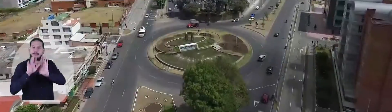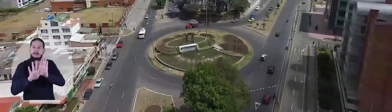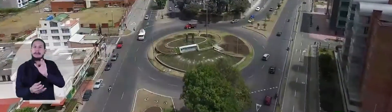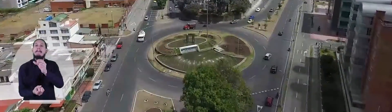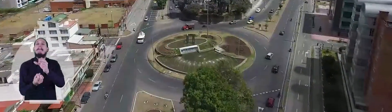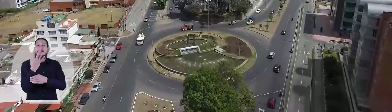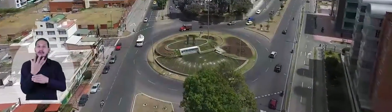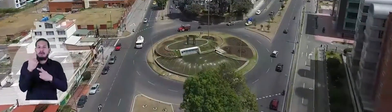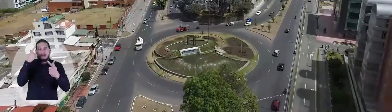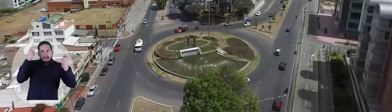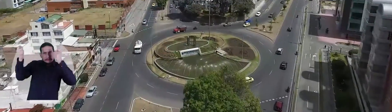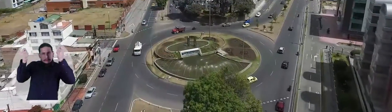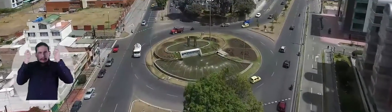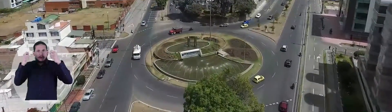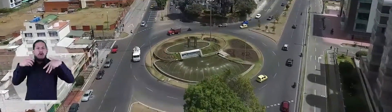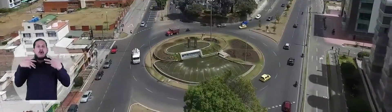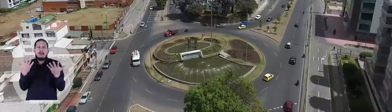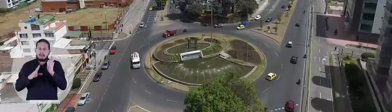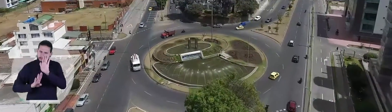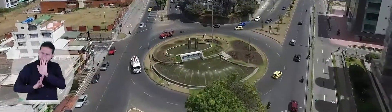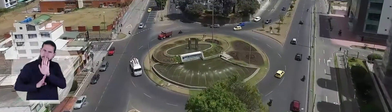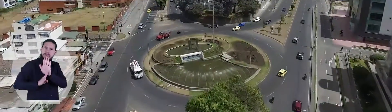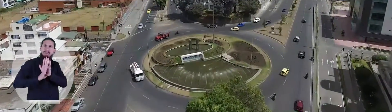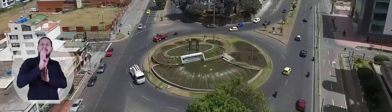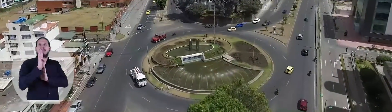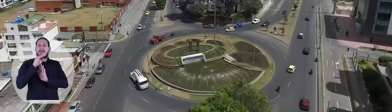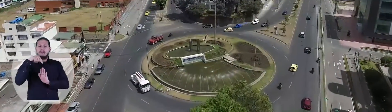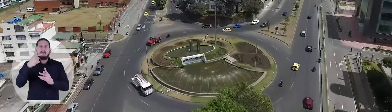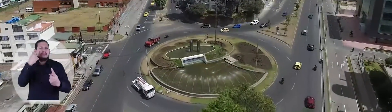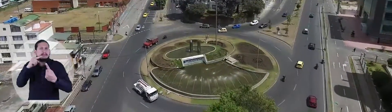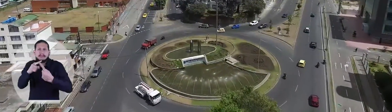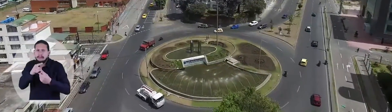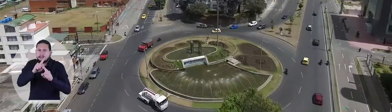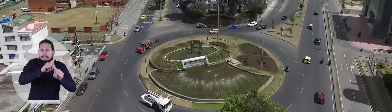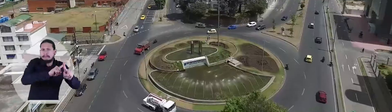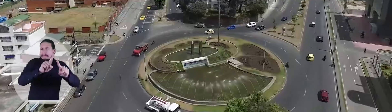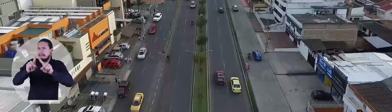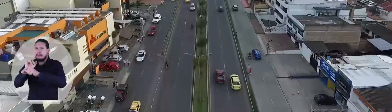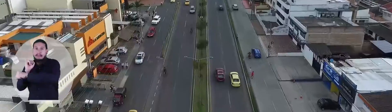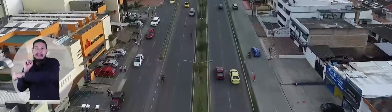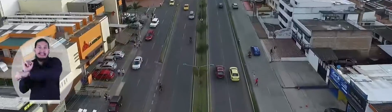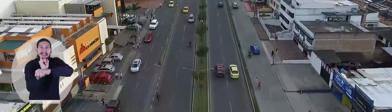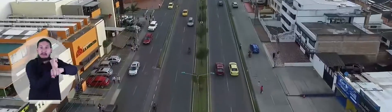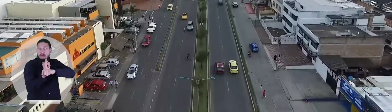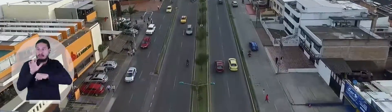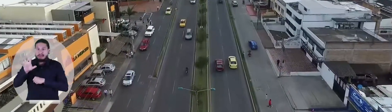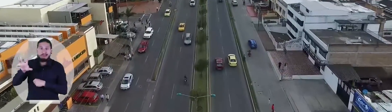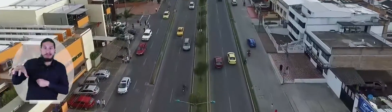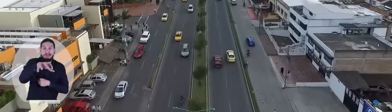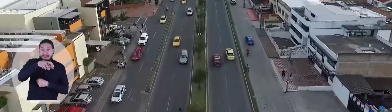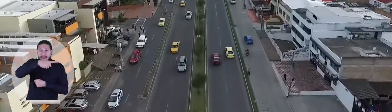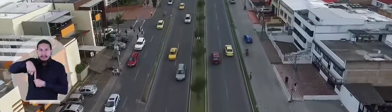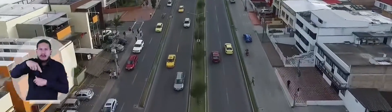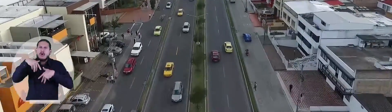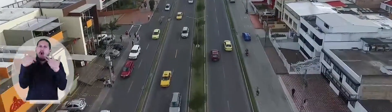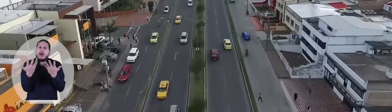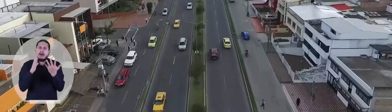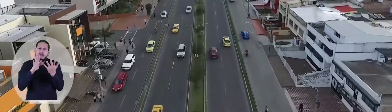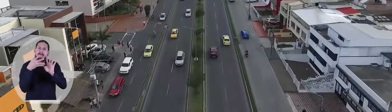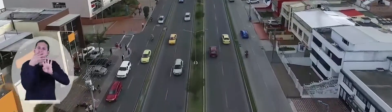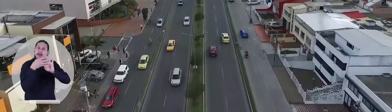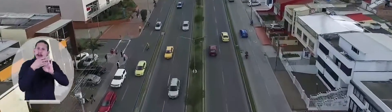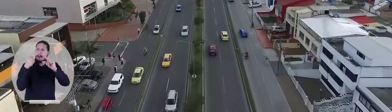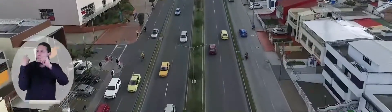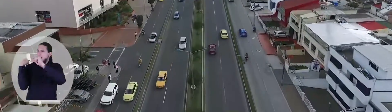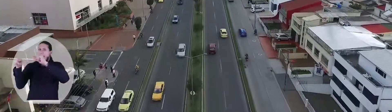pública, pero a su vez nos permite medir el índice de desempeño institucional que se mide a través de un formulario